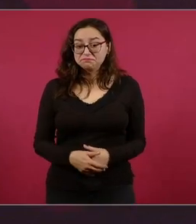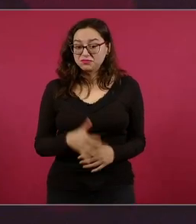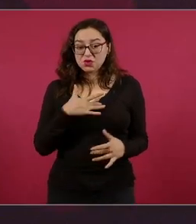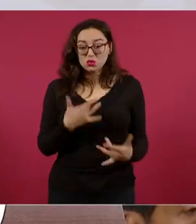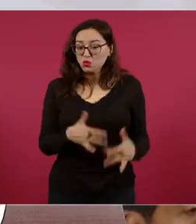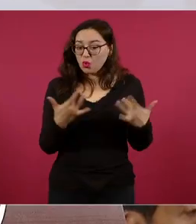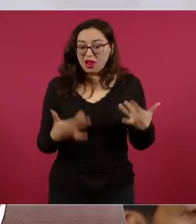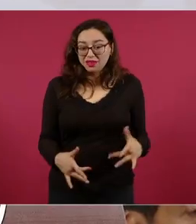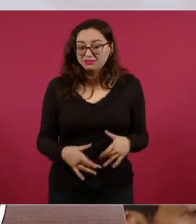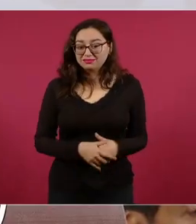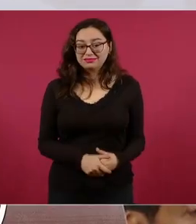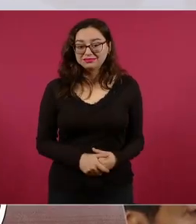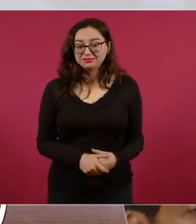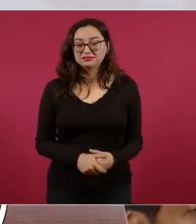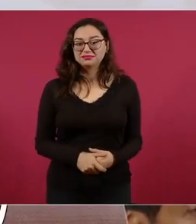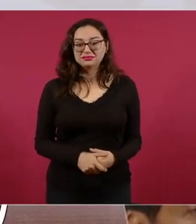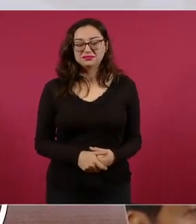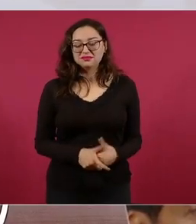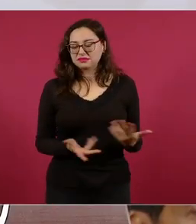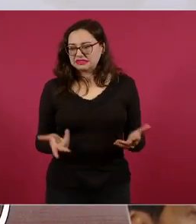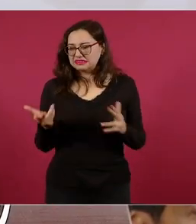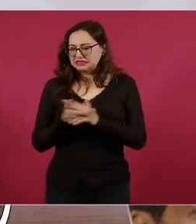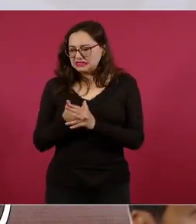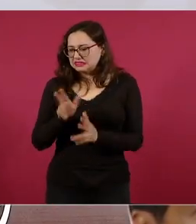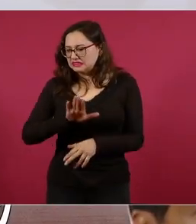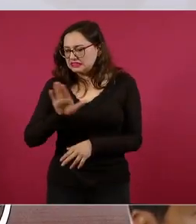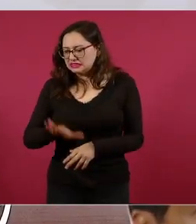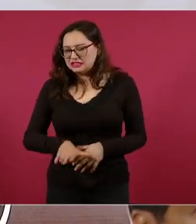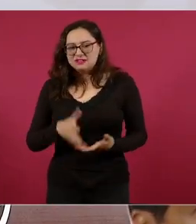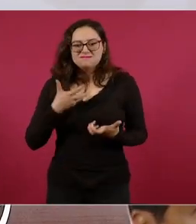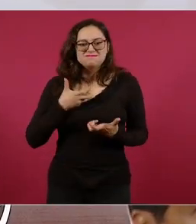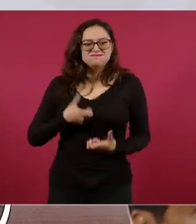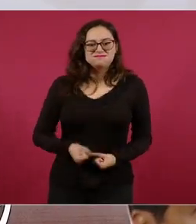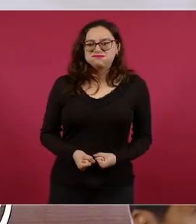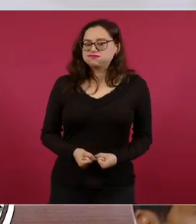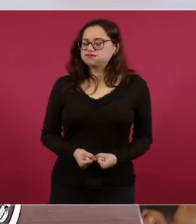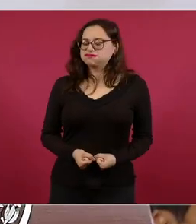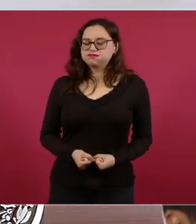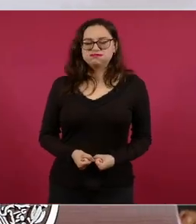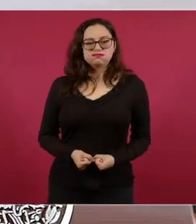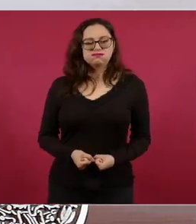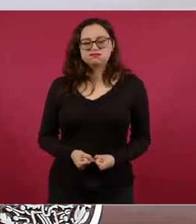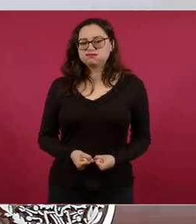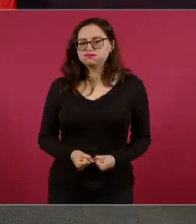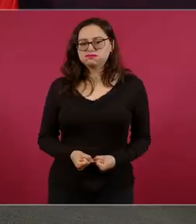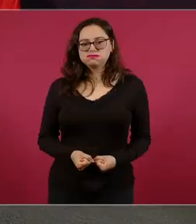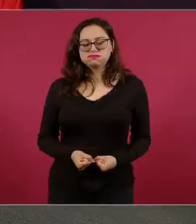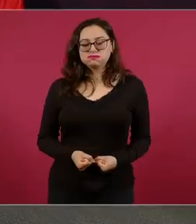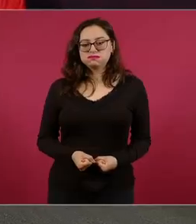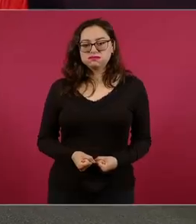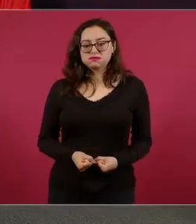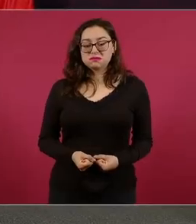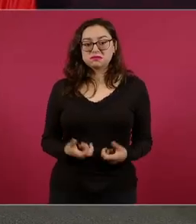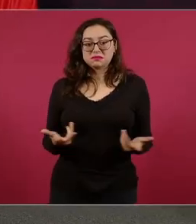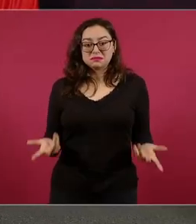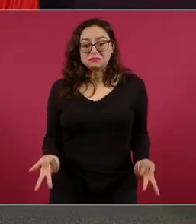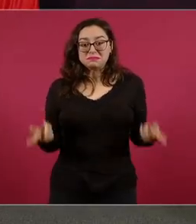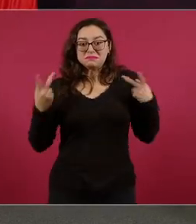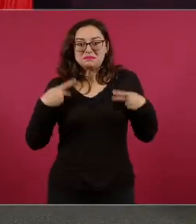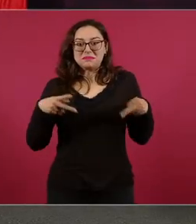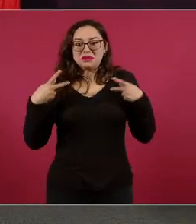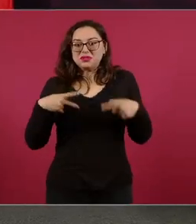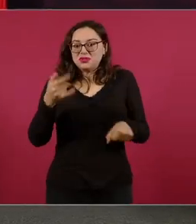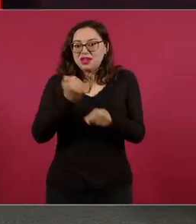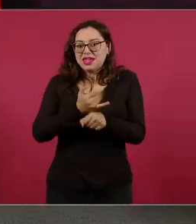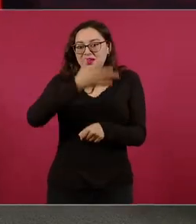cualquier asesinato y más cuando se trata de gente inocente